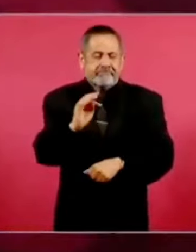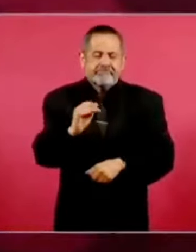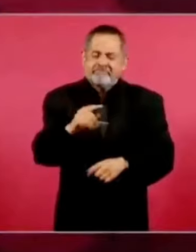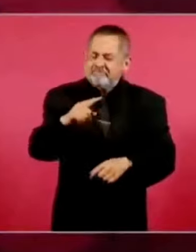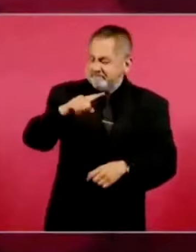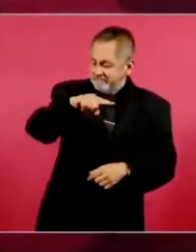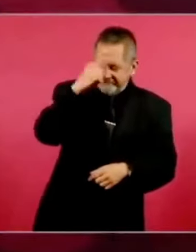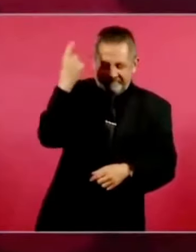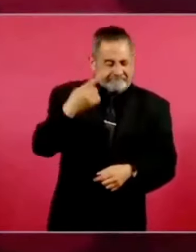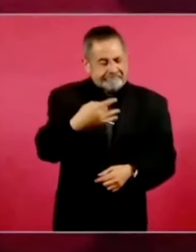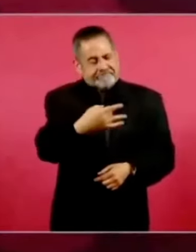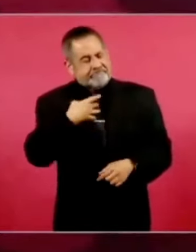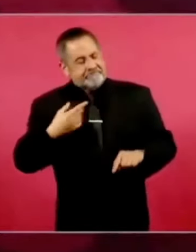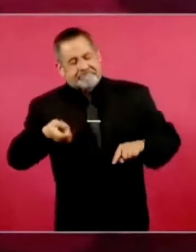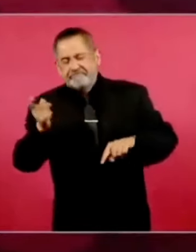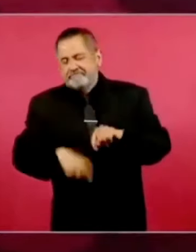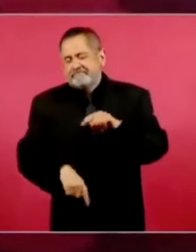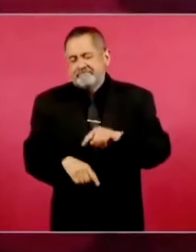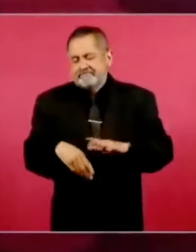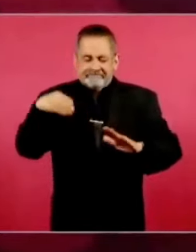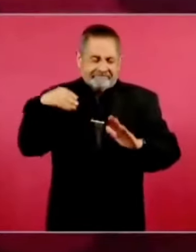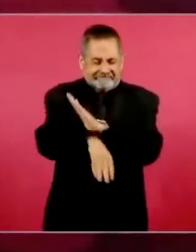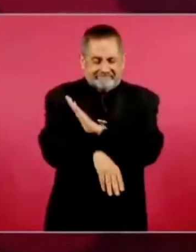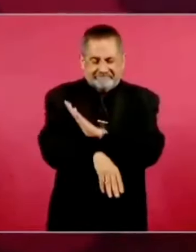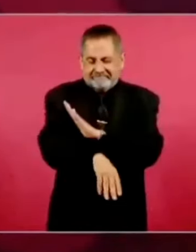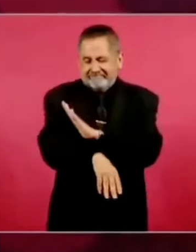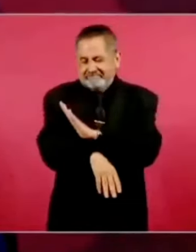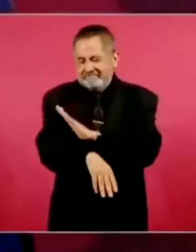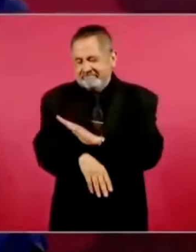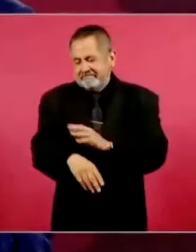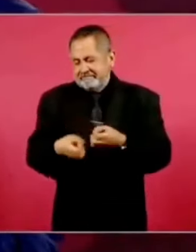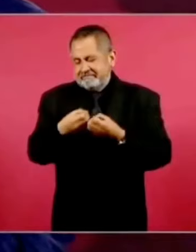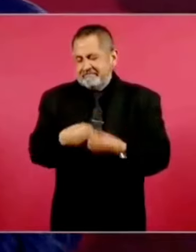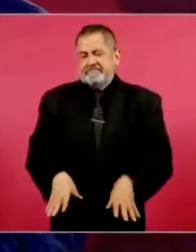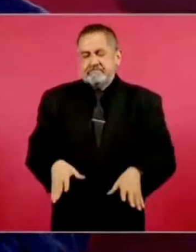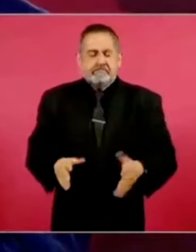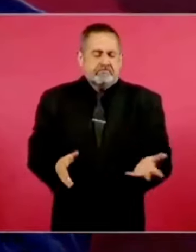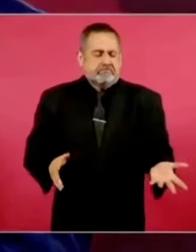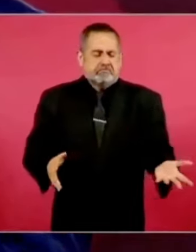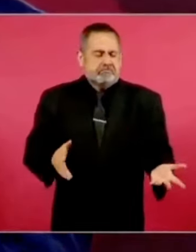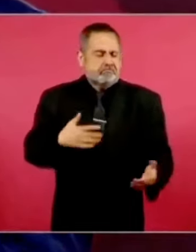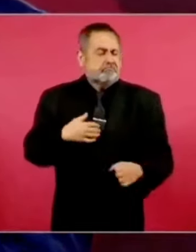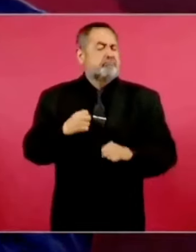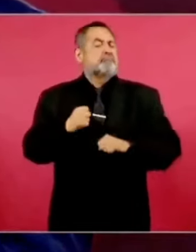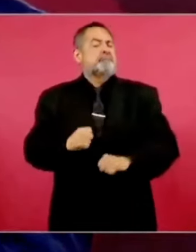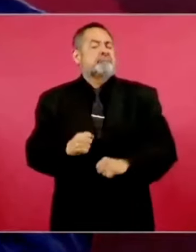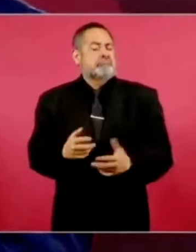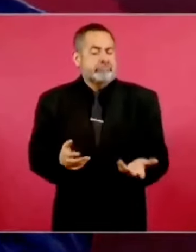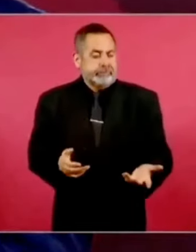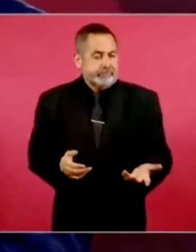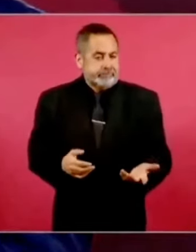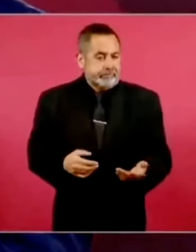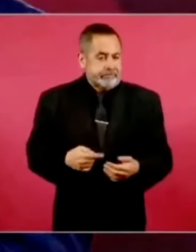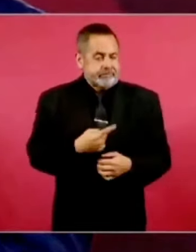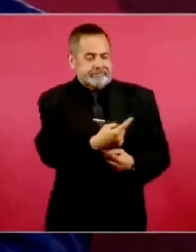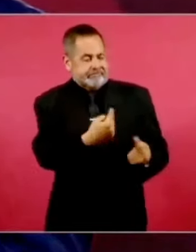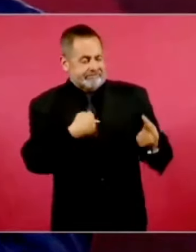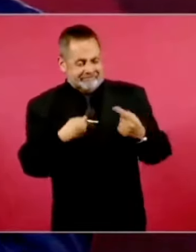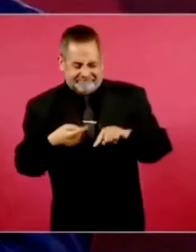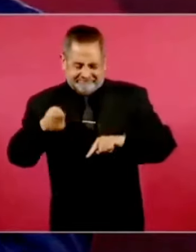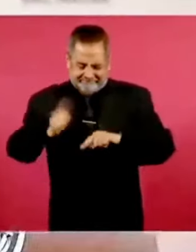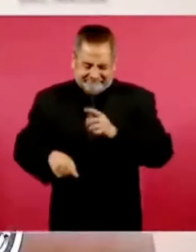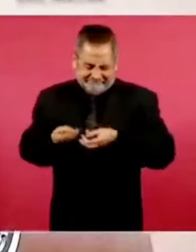hubiesen hecho polvo, ya hubiesen hecho minilla de